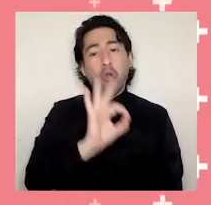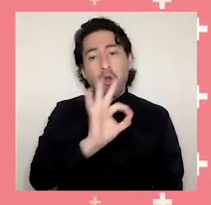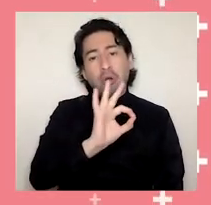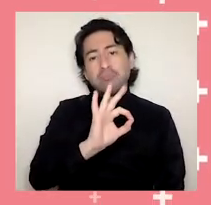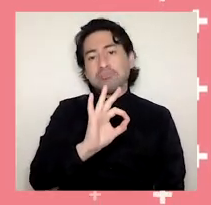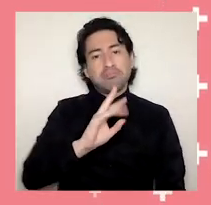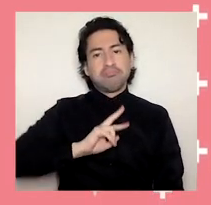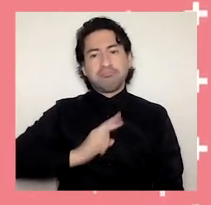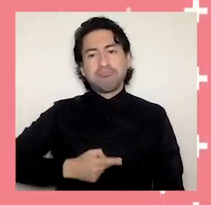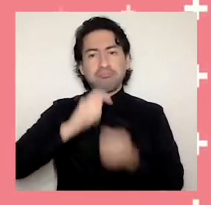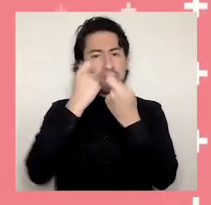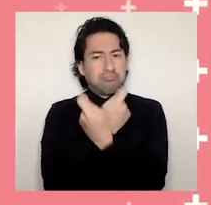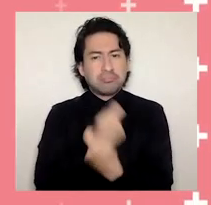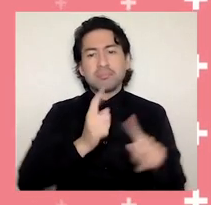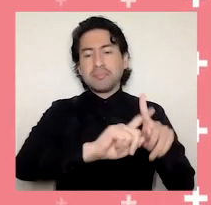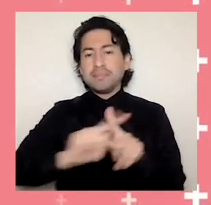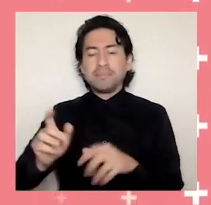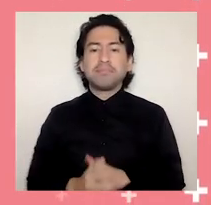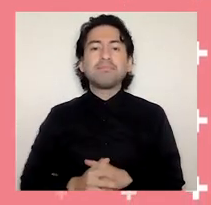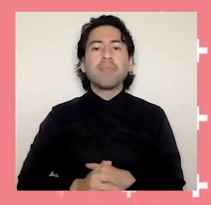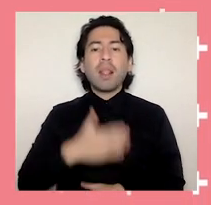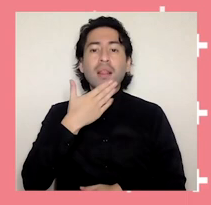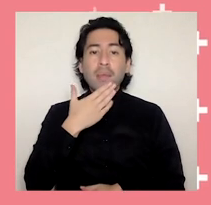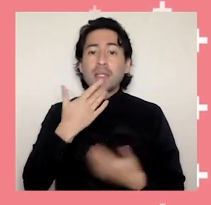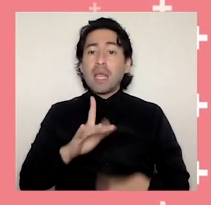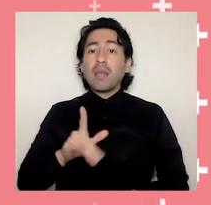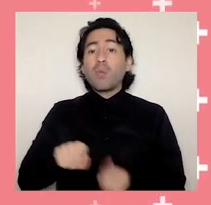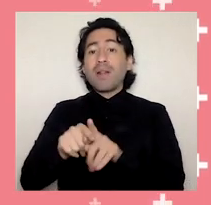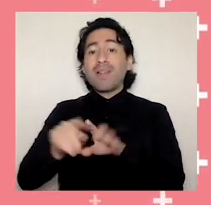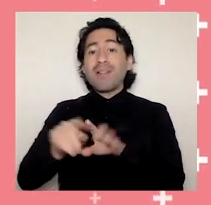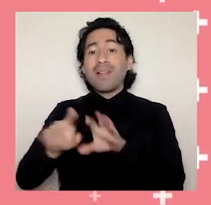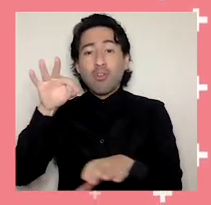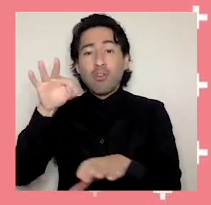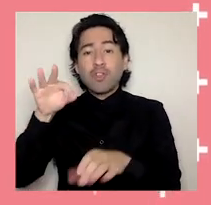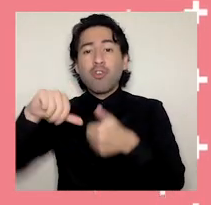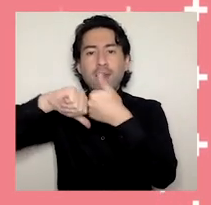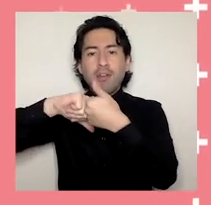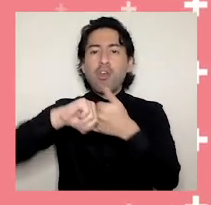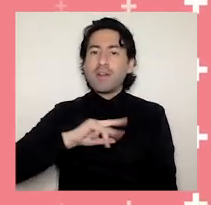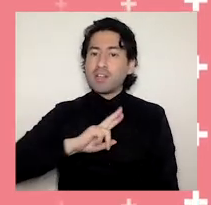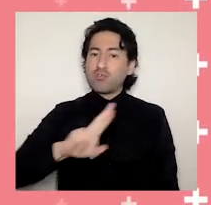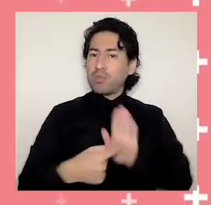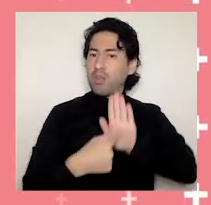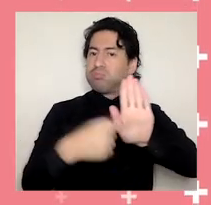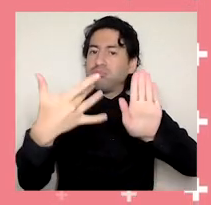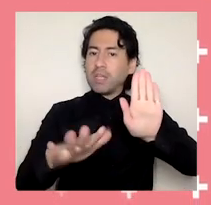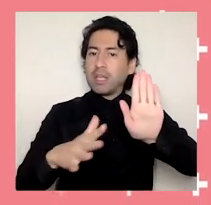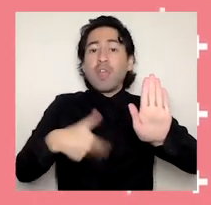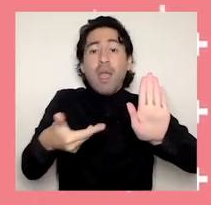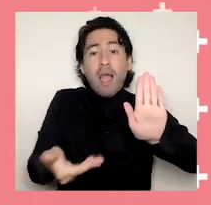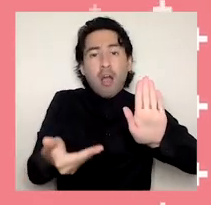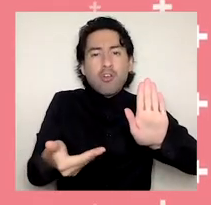resultados del diagnóstico de género y, por lo pronto, debemos proseguir en la definición de una política de géneros